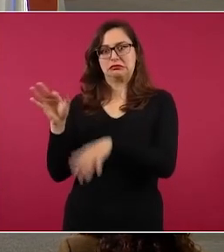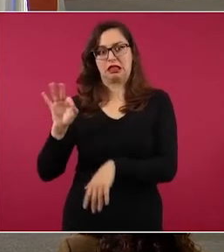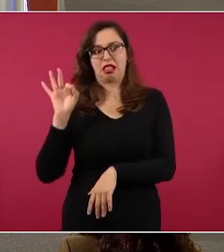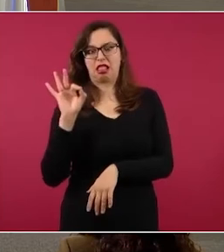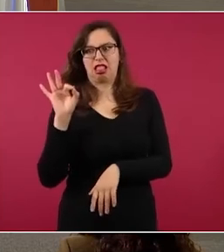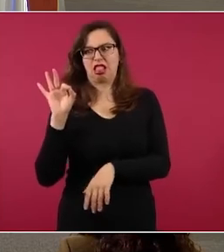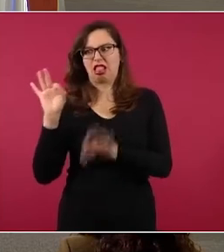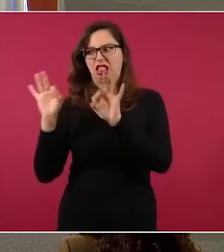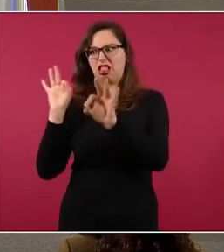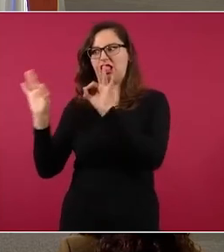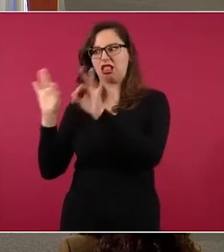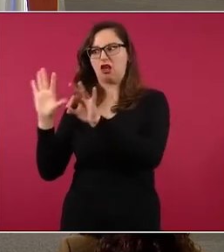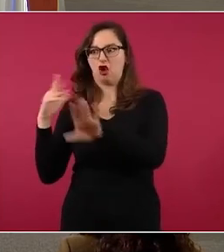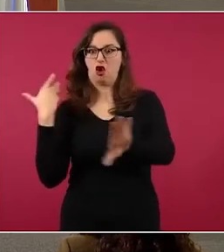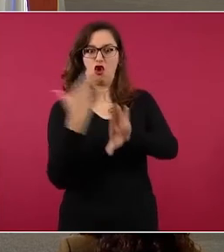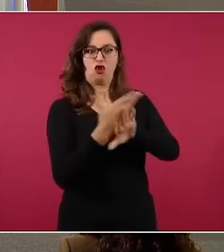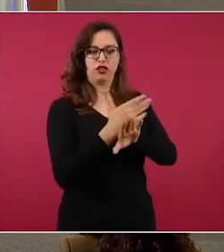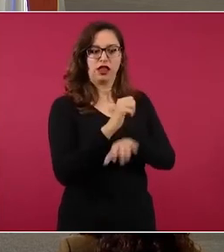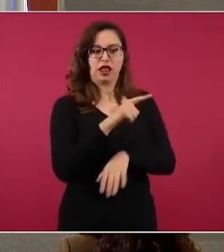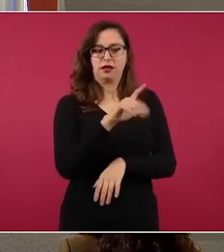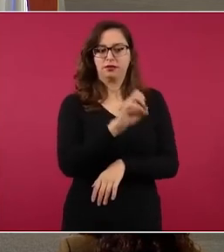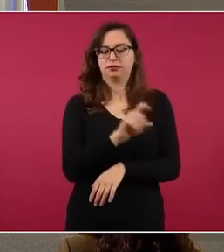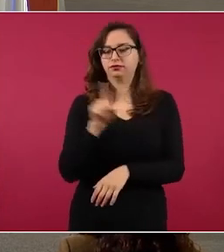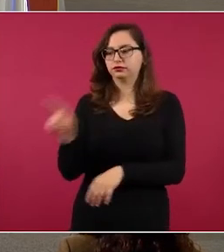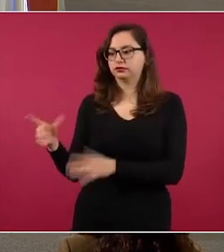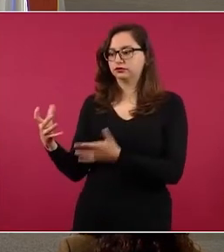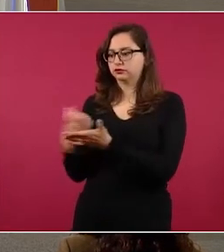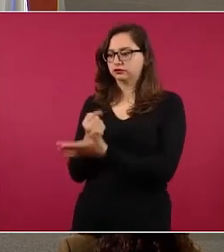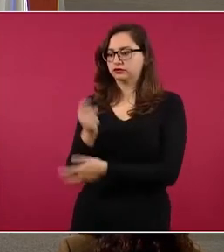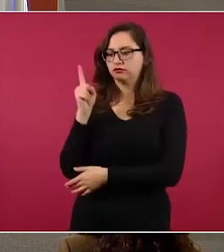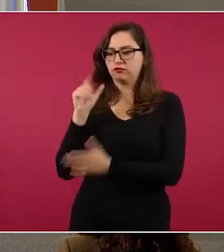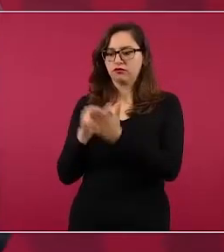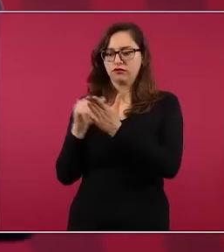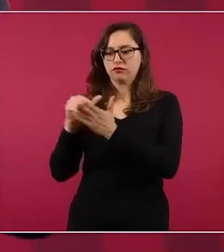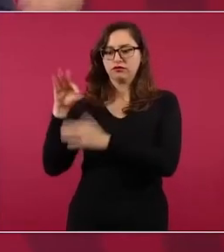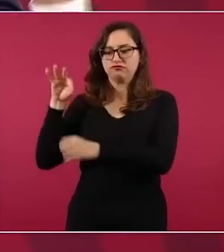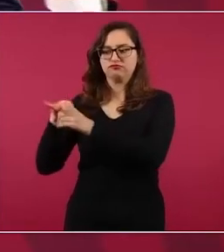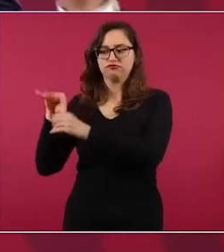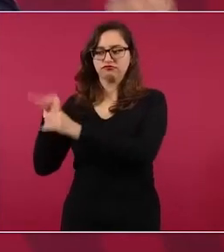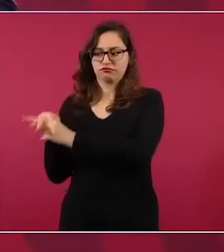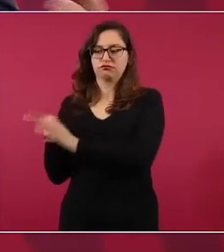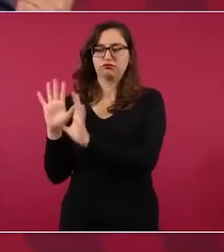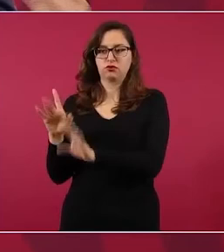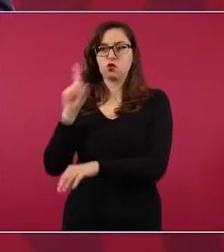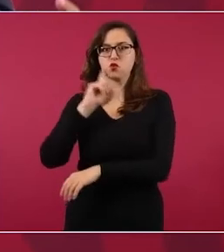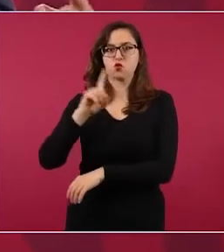Y sacó como un millón de votos y la diferencia